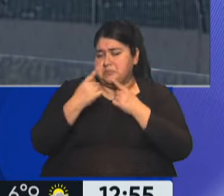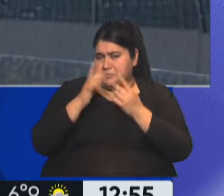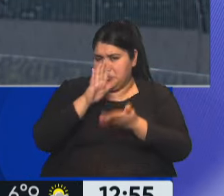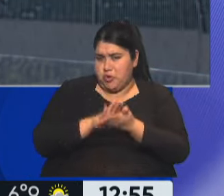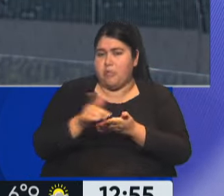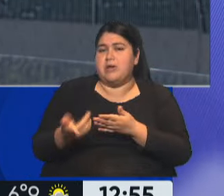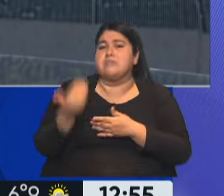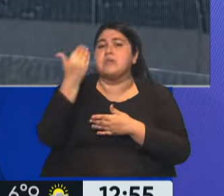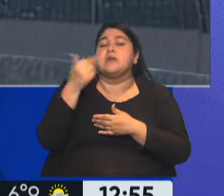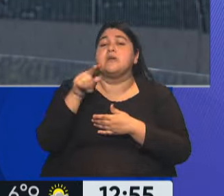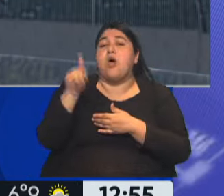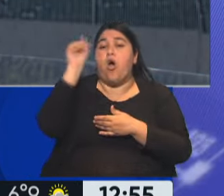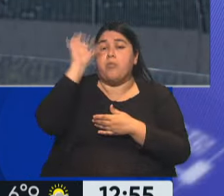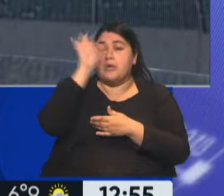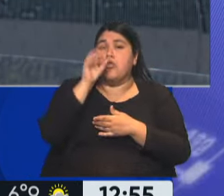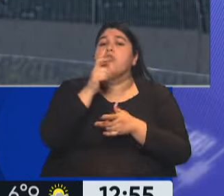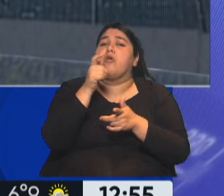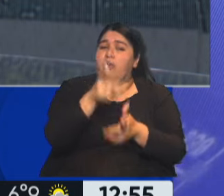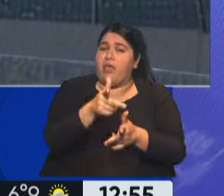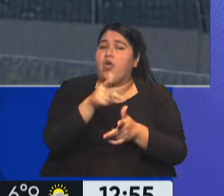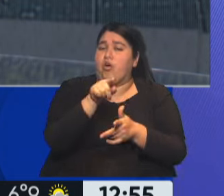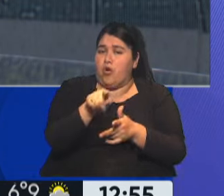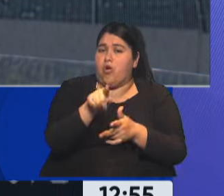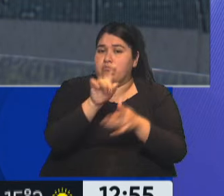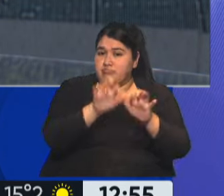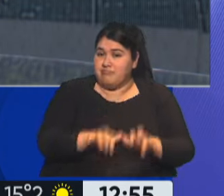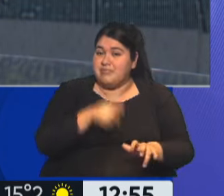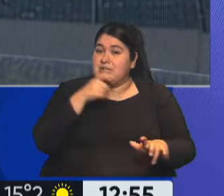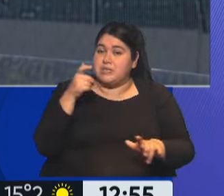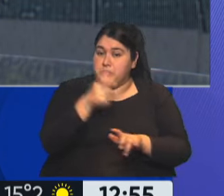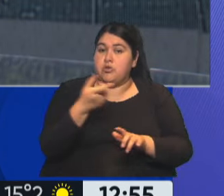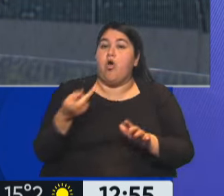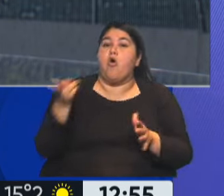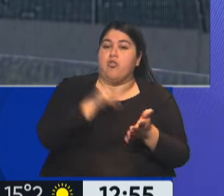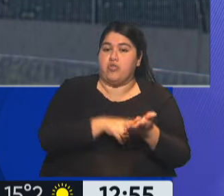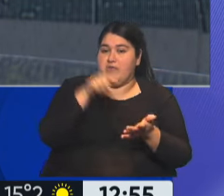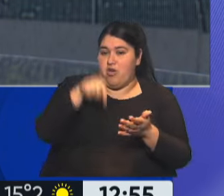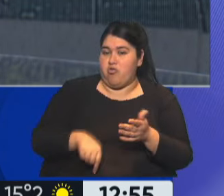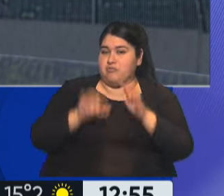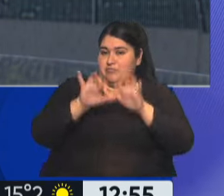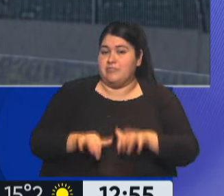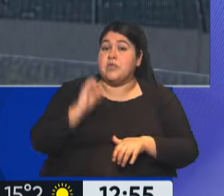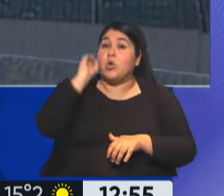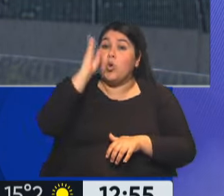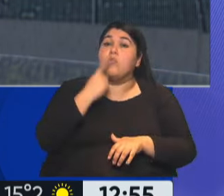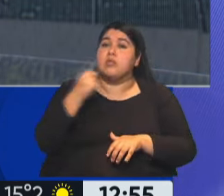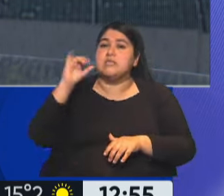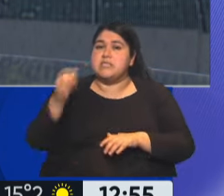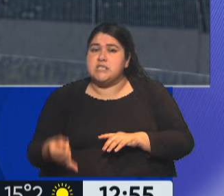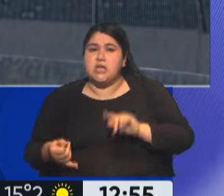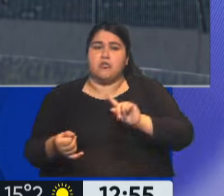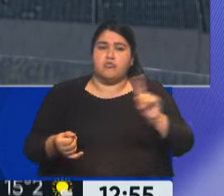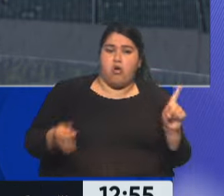Unidos que pensaba del tema, Milley reflota el tema. Y hoy aparece nuevamente allí, ¿no? Y están los clubes que dicen que sí, que no. Está